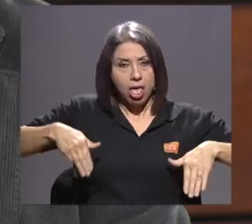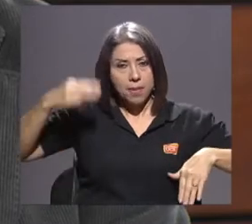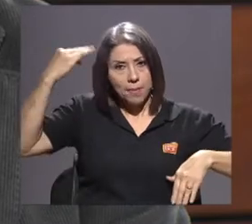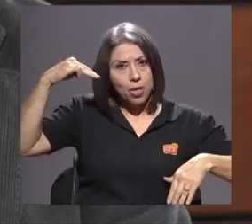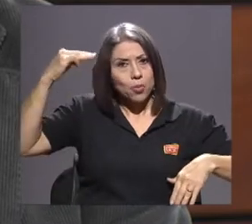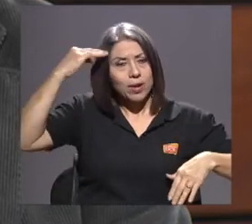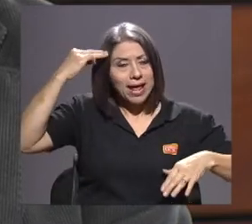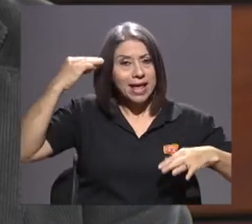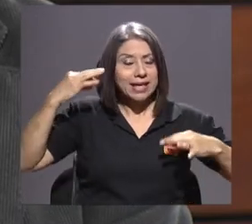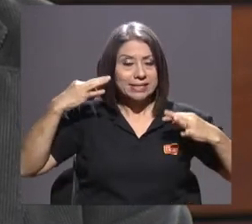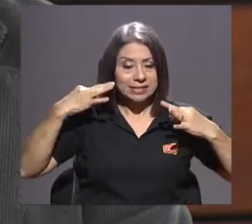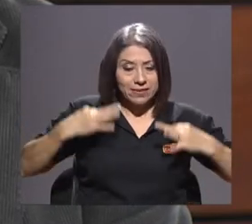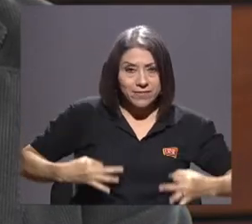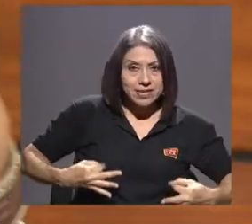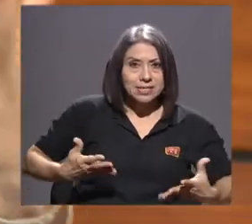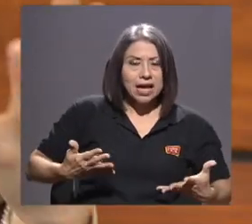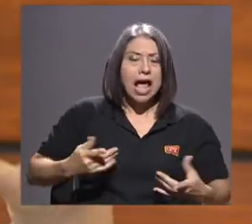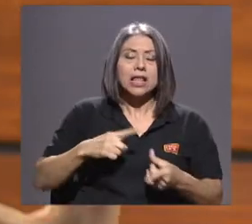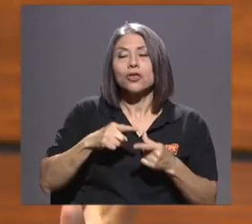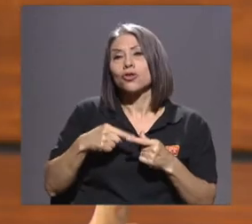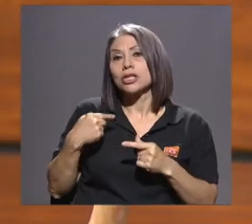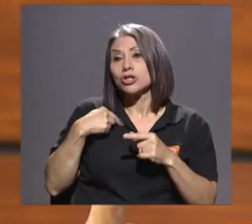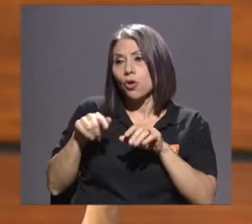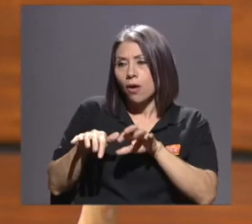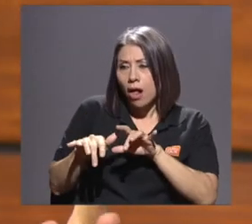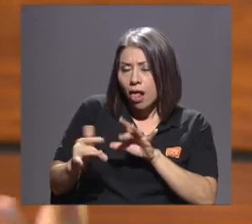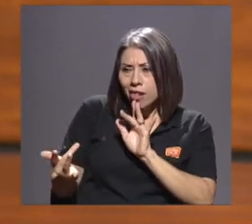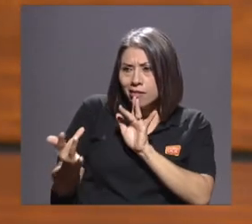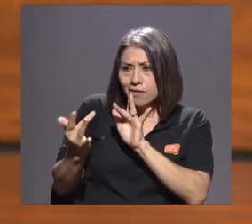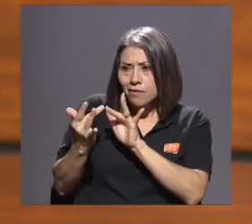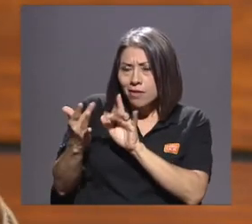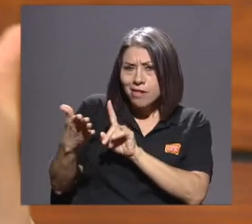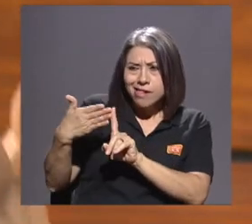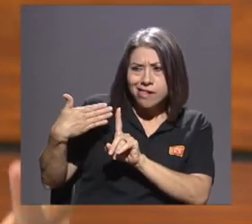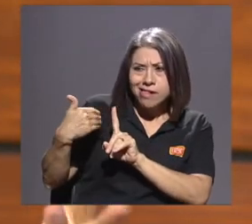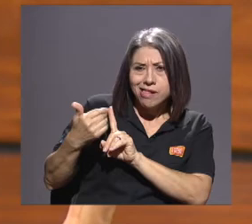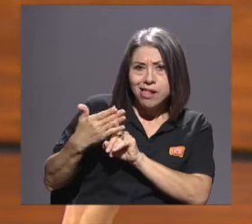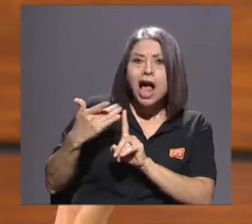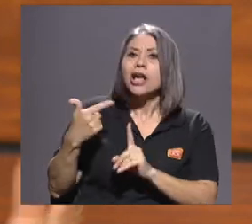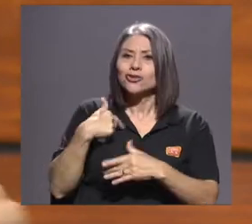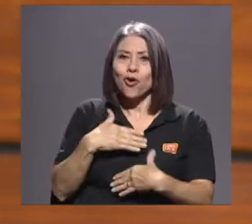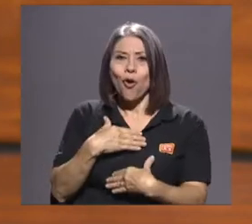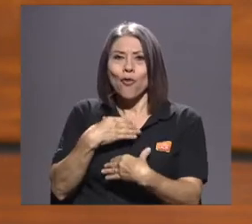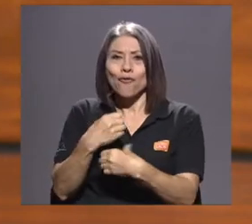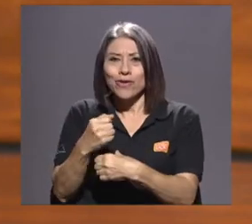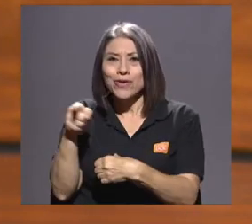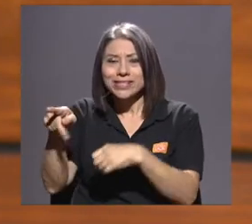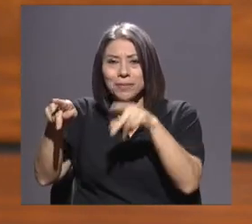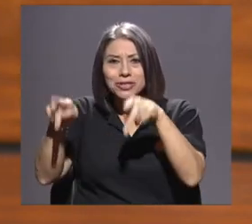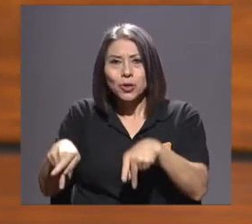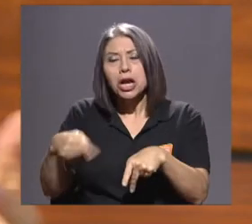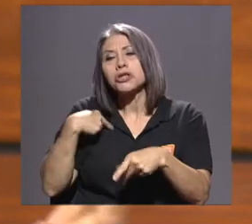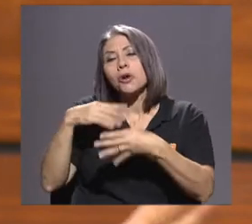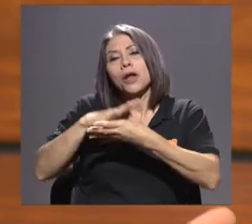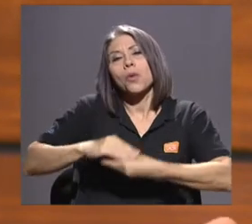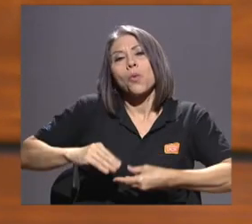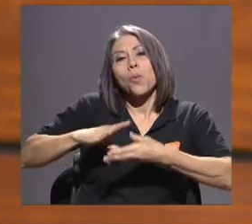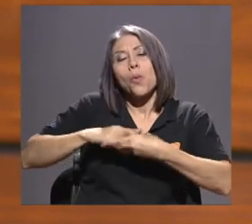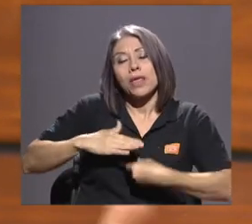el punto de vista, ¿verdad?, de fisiológico, confío en esa persona y le cuento mis historias. Y